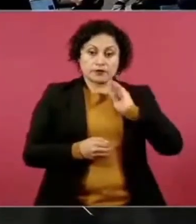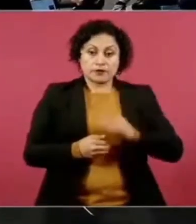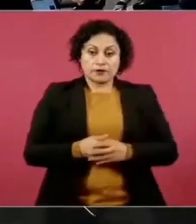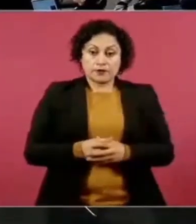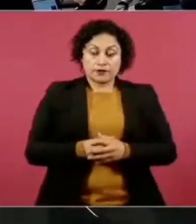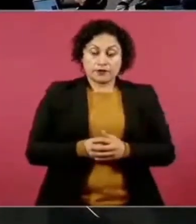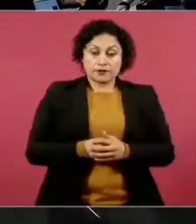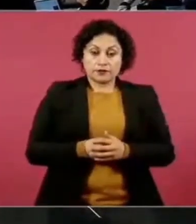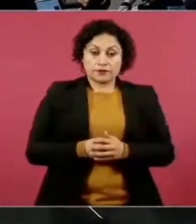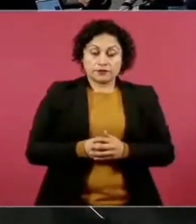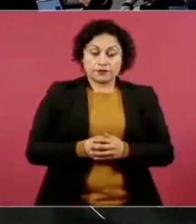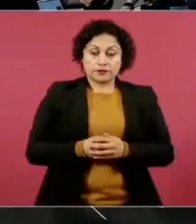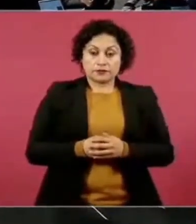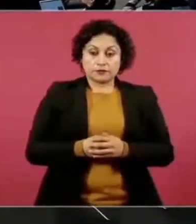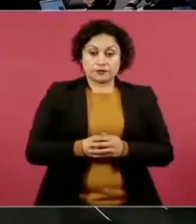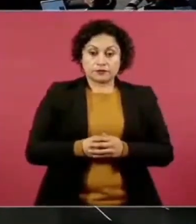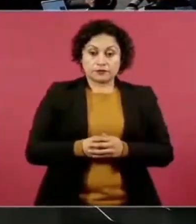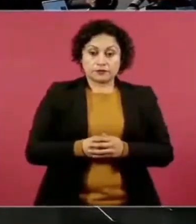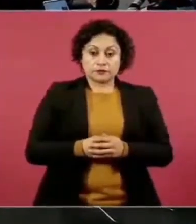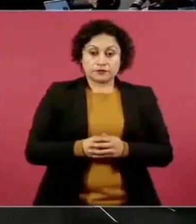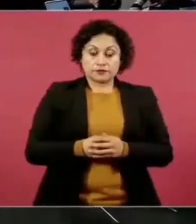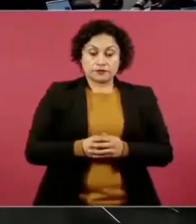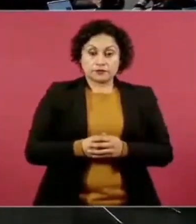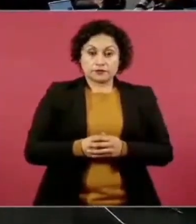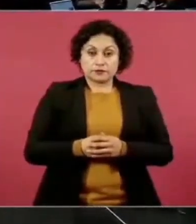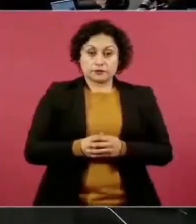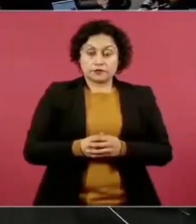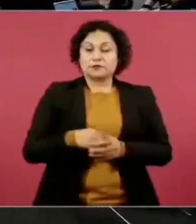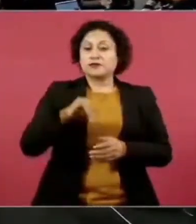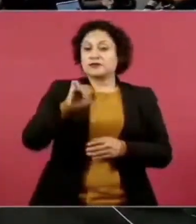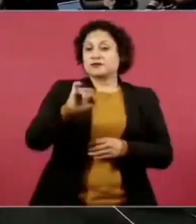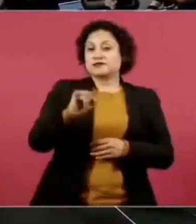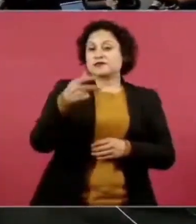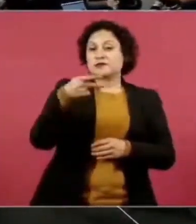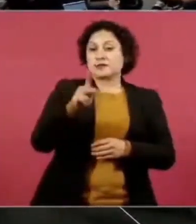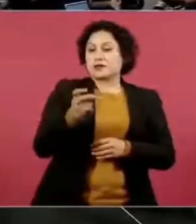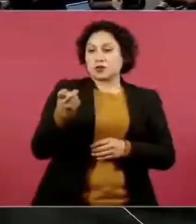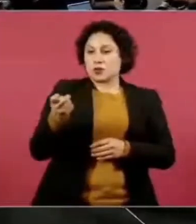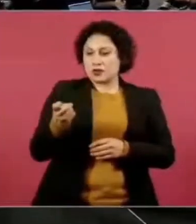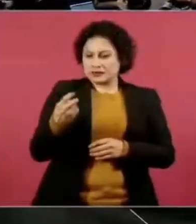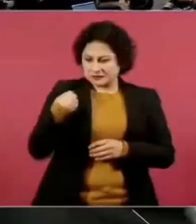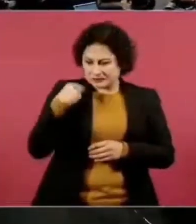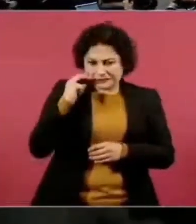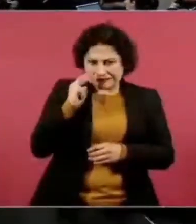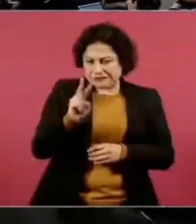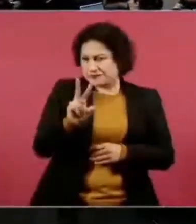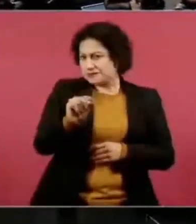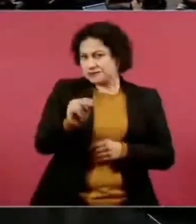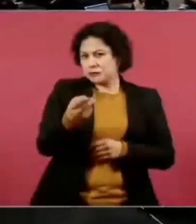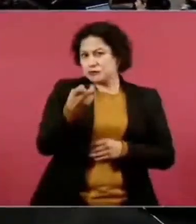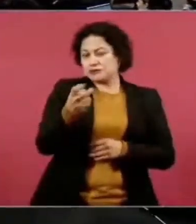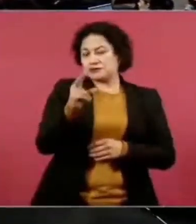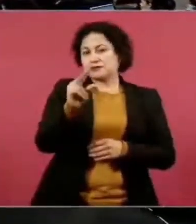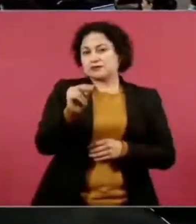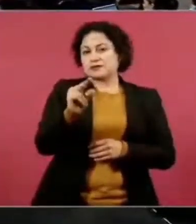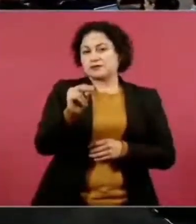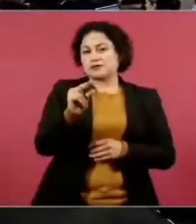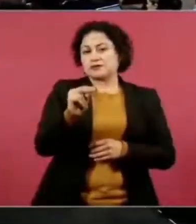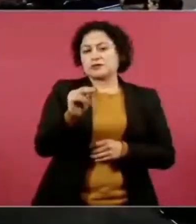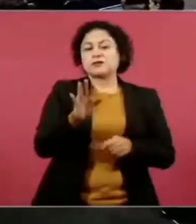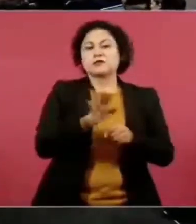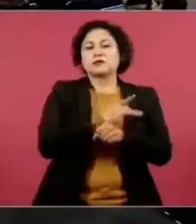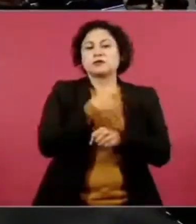Sí, pero no es este el que yo vi, porque es video.